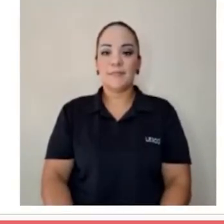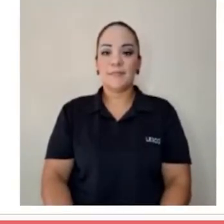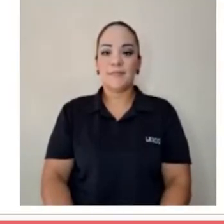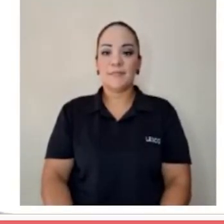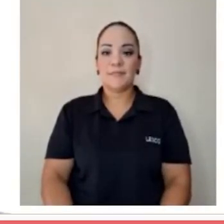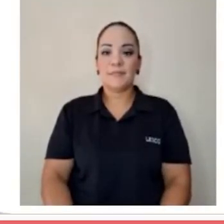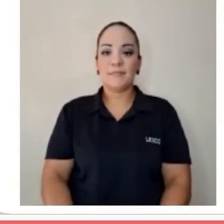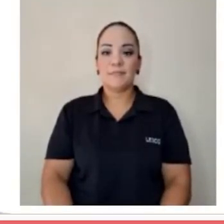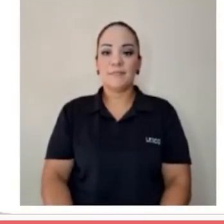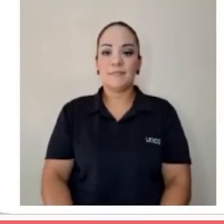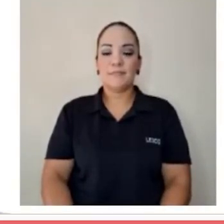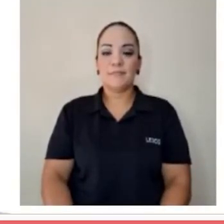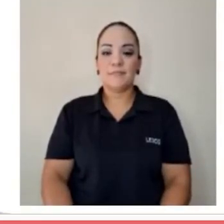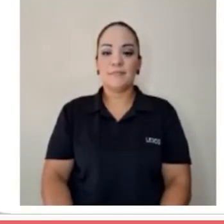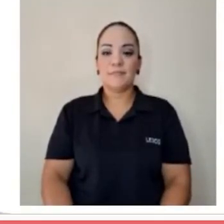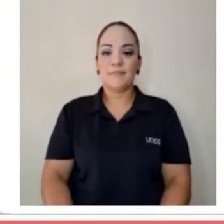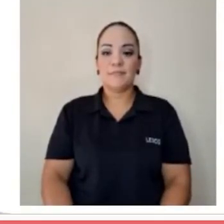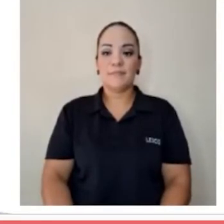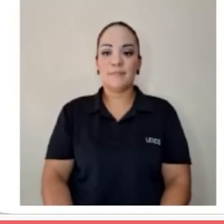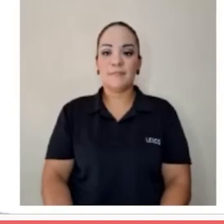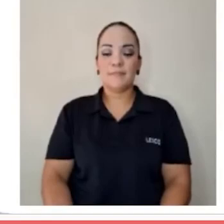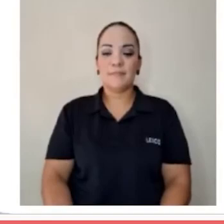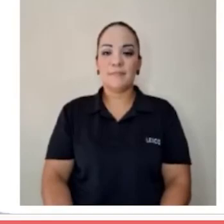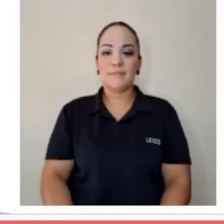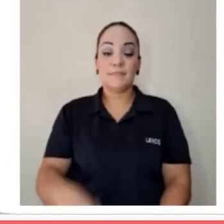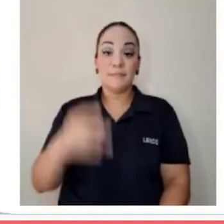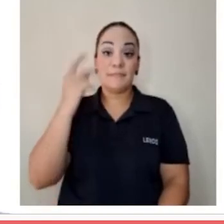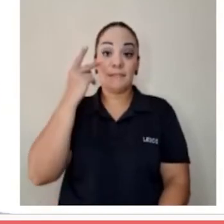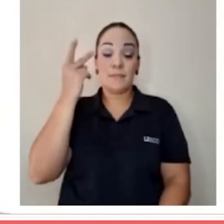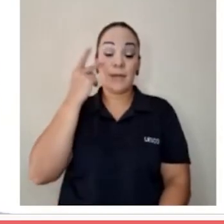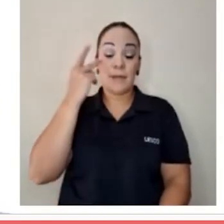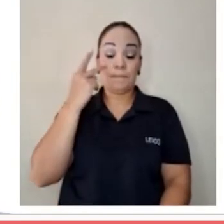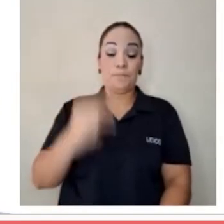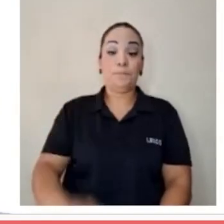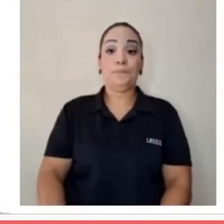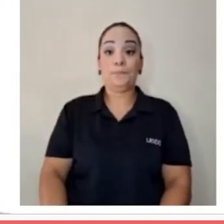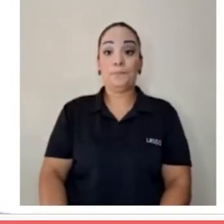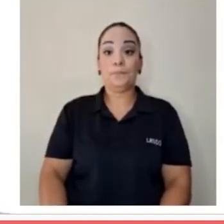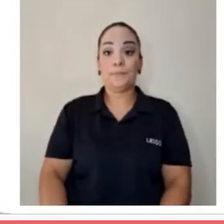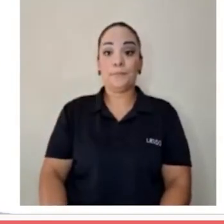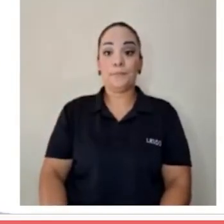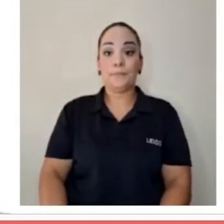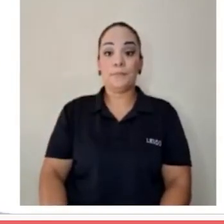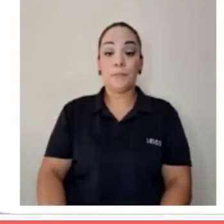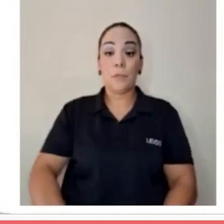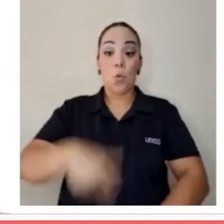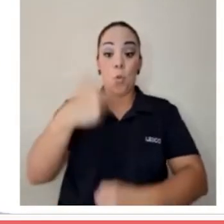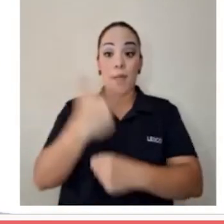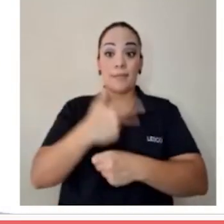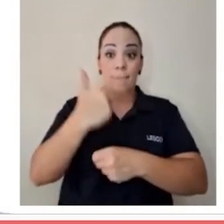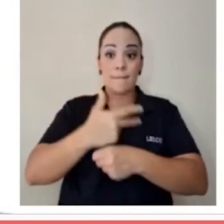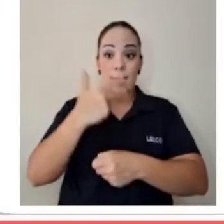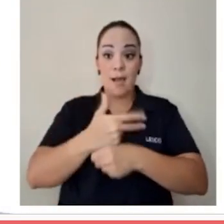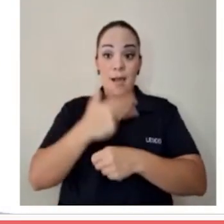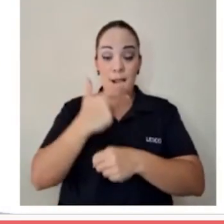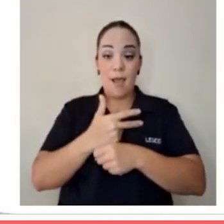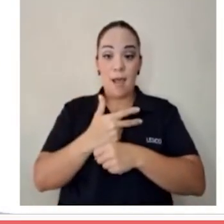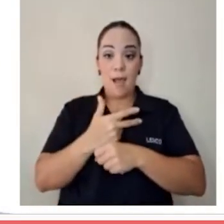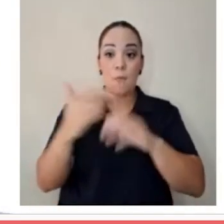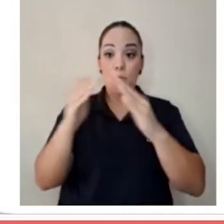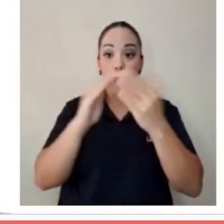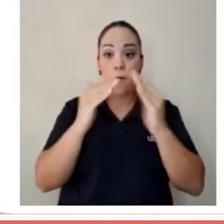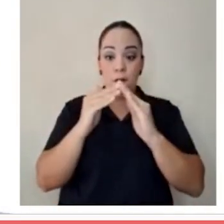Vean, en Guatemala, desde que el pueblo escogió